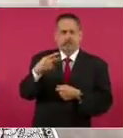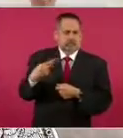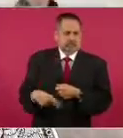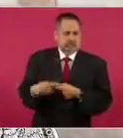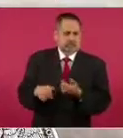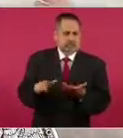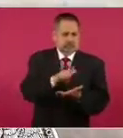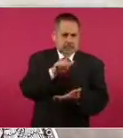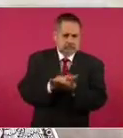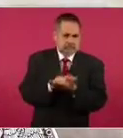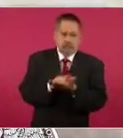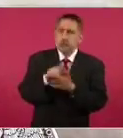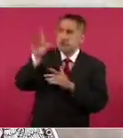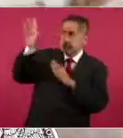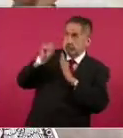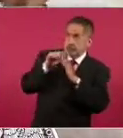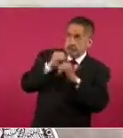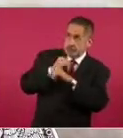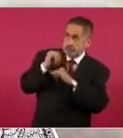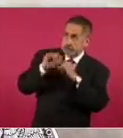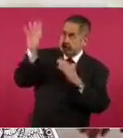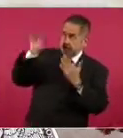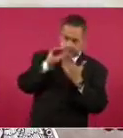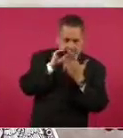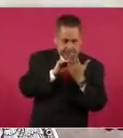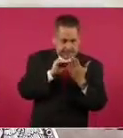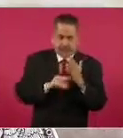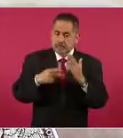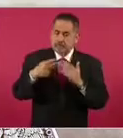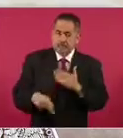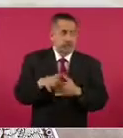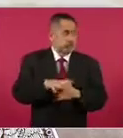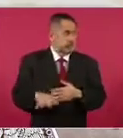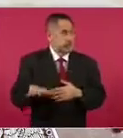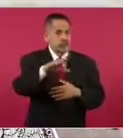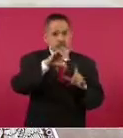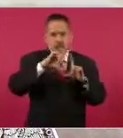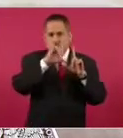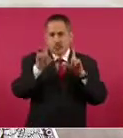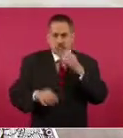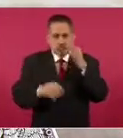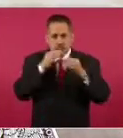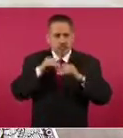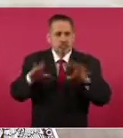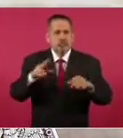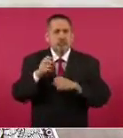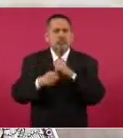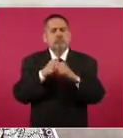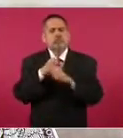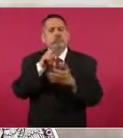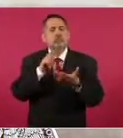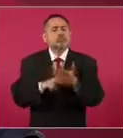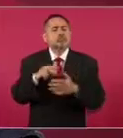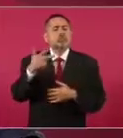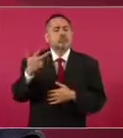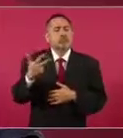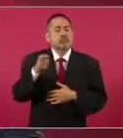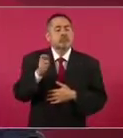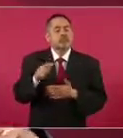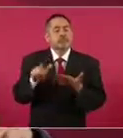que emana de ese tratado internacional y es de aplicación en el país, que fue promulgada en 2008, esta ley